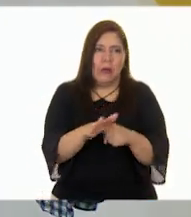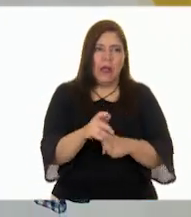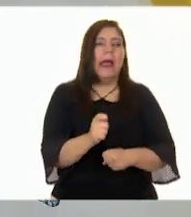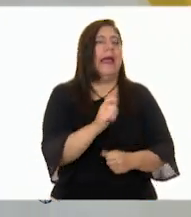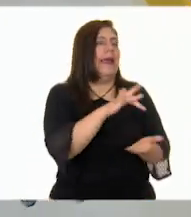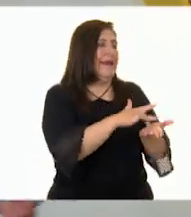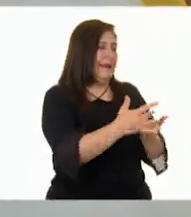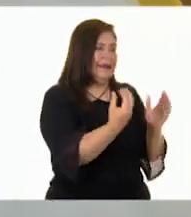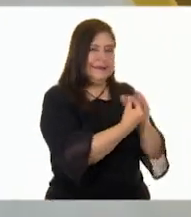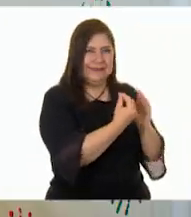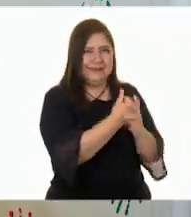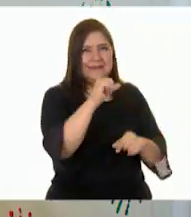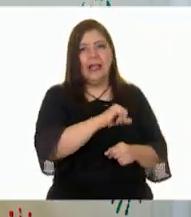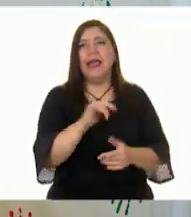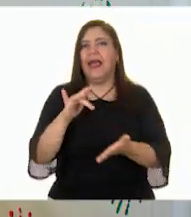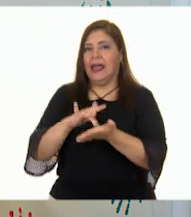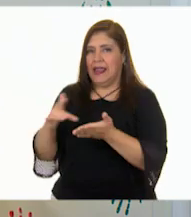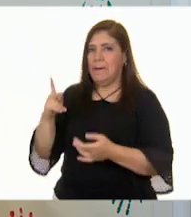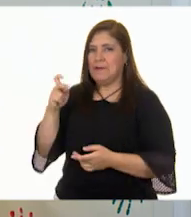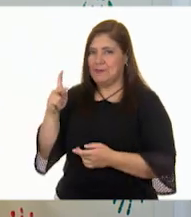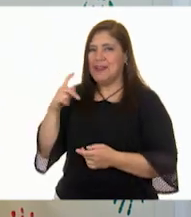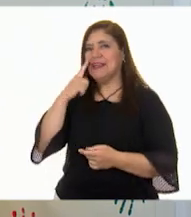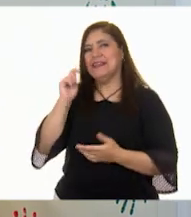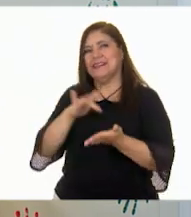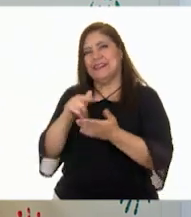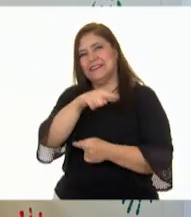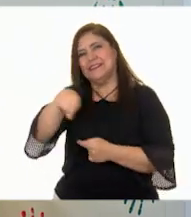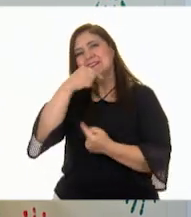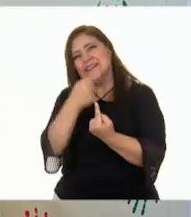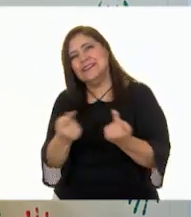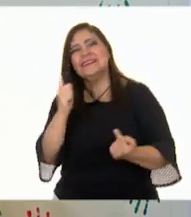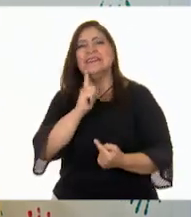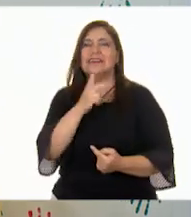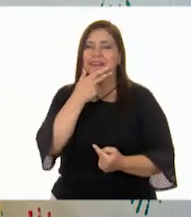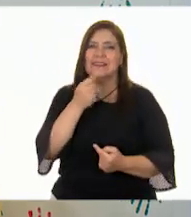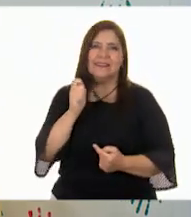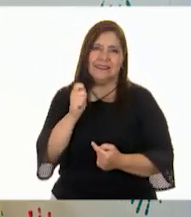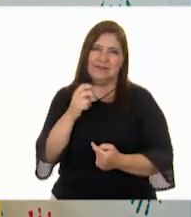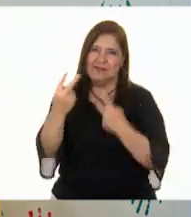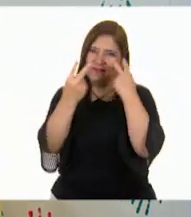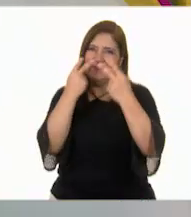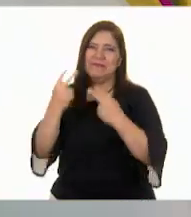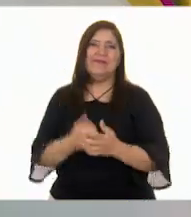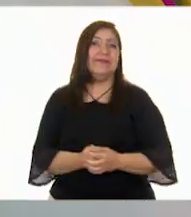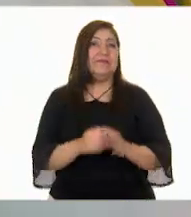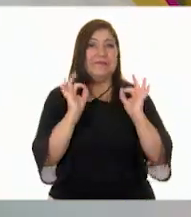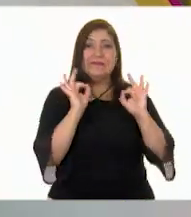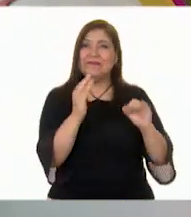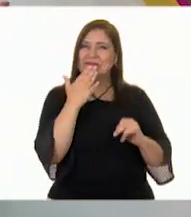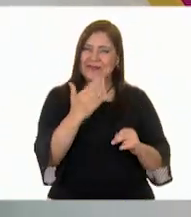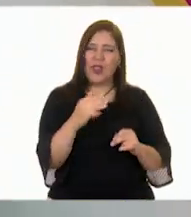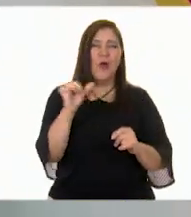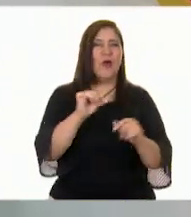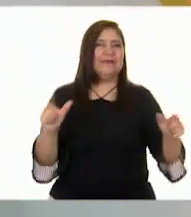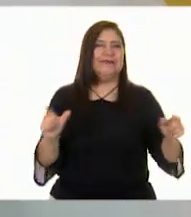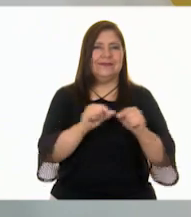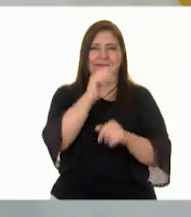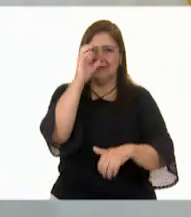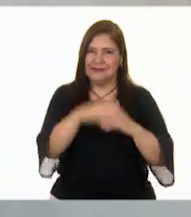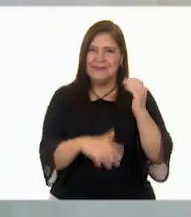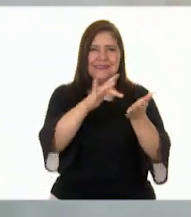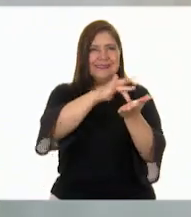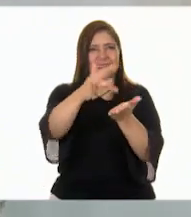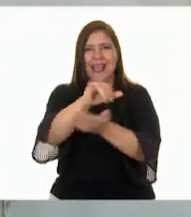por la clase del día de hoy. Gracias a ti, Pepe, y gracias a los niños y las niñas que nos acompañaron. ¡Excelente! Pues por hoy terminamos.